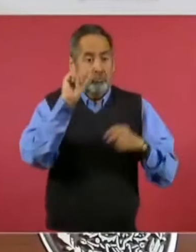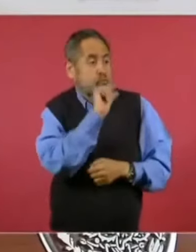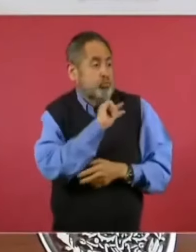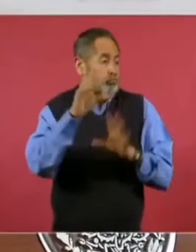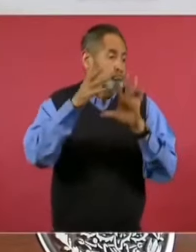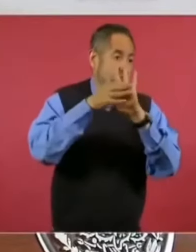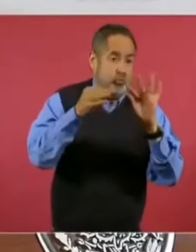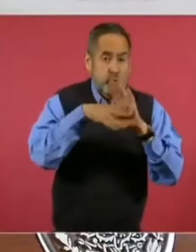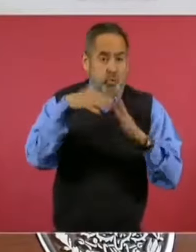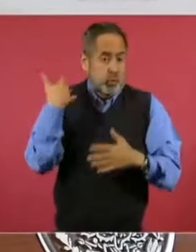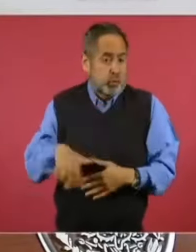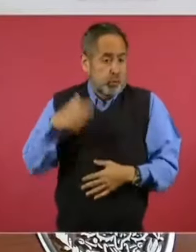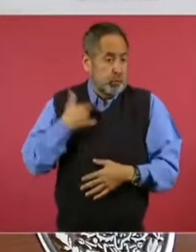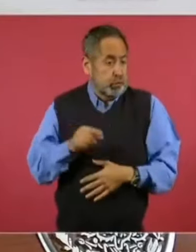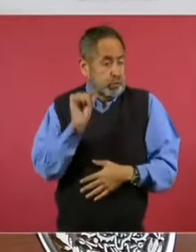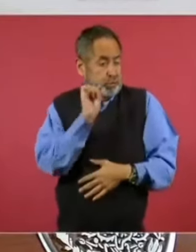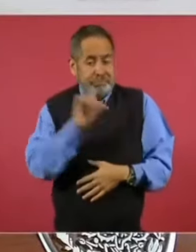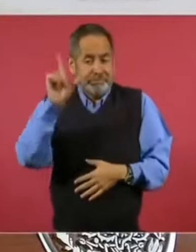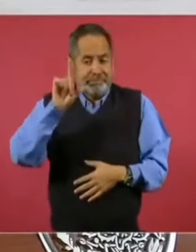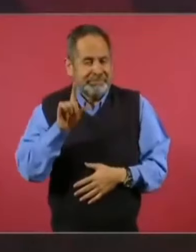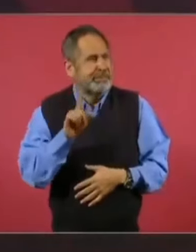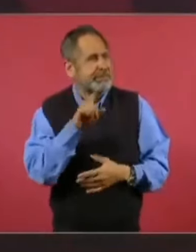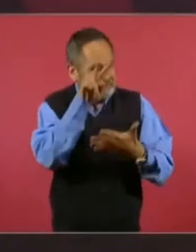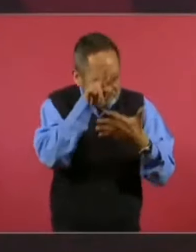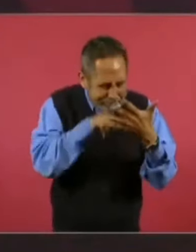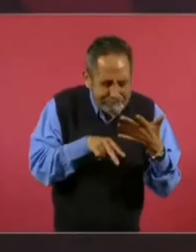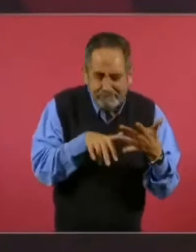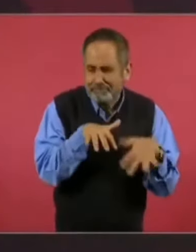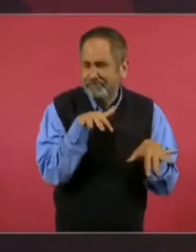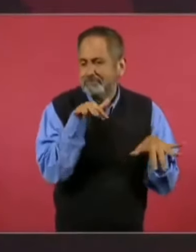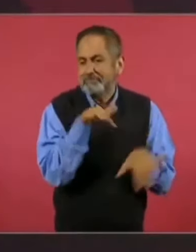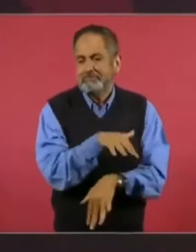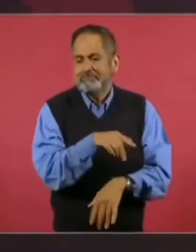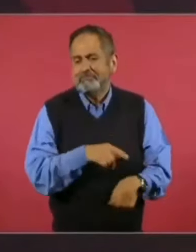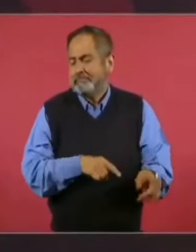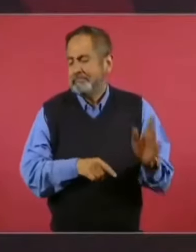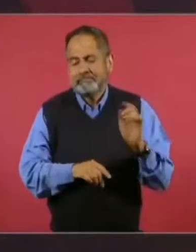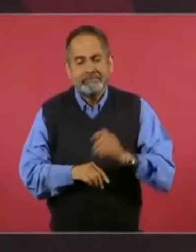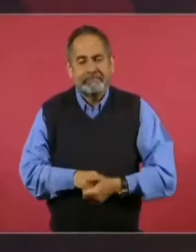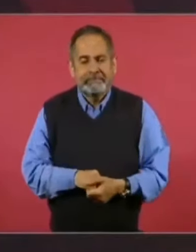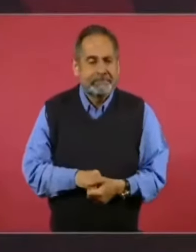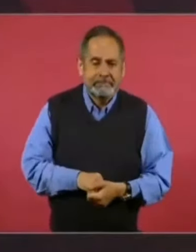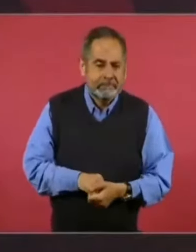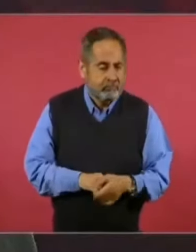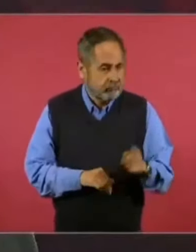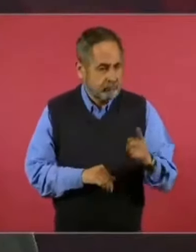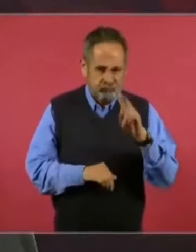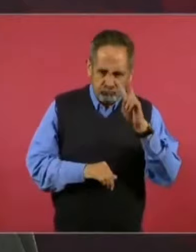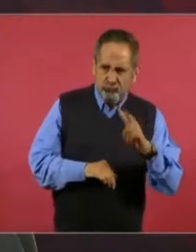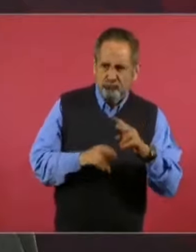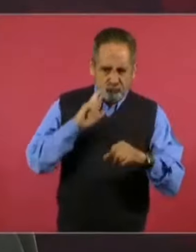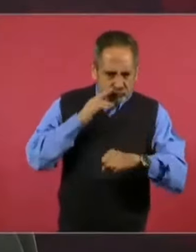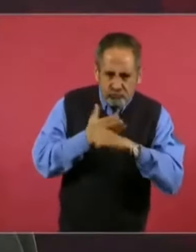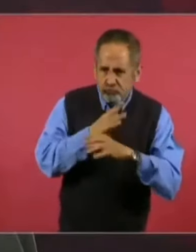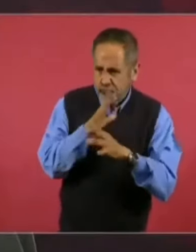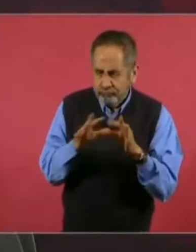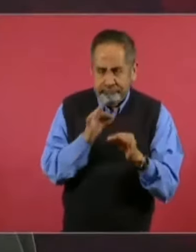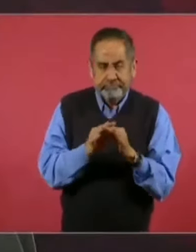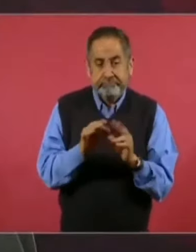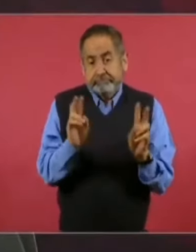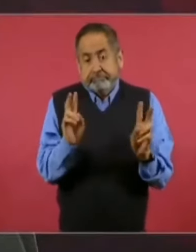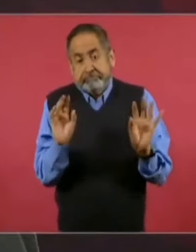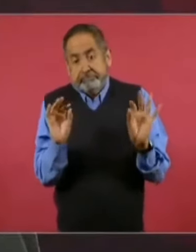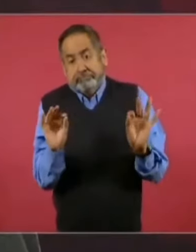son serios, supuestamente,